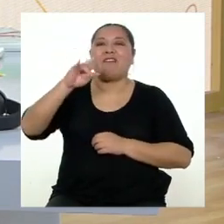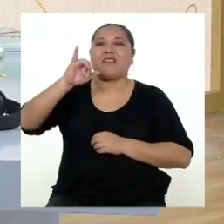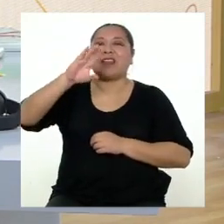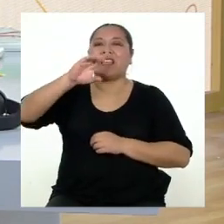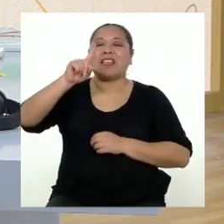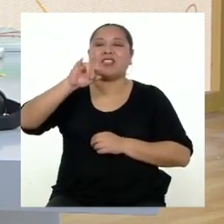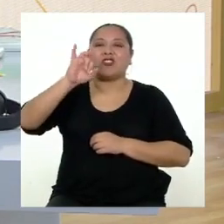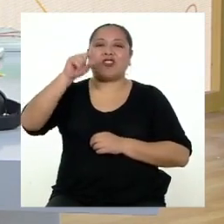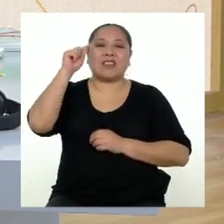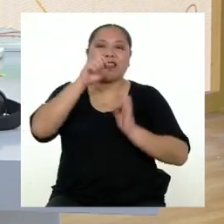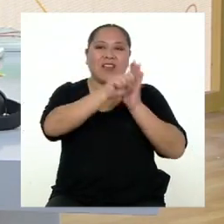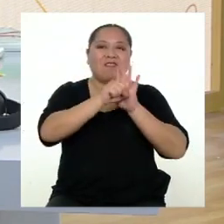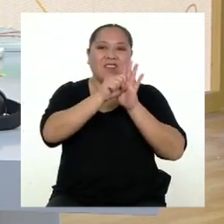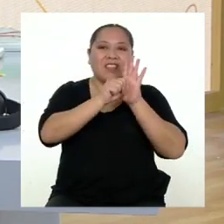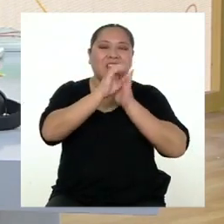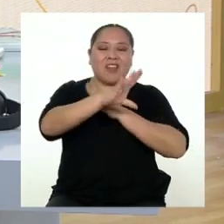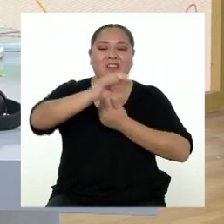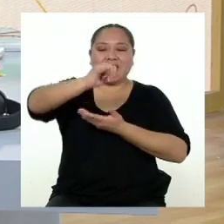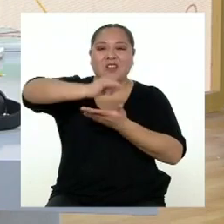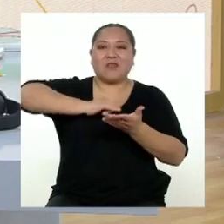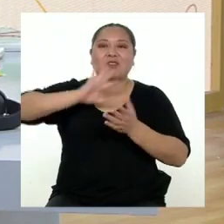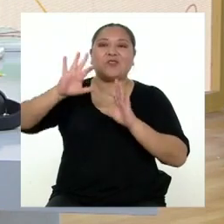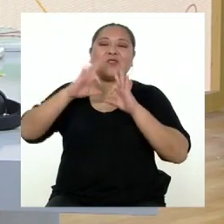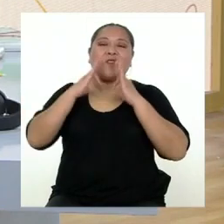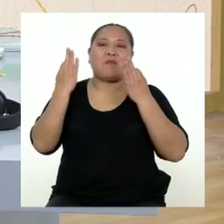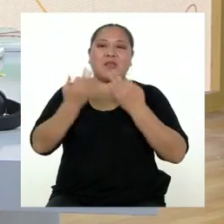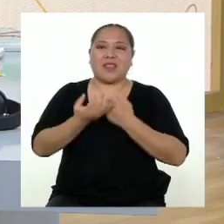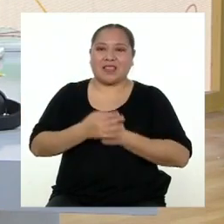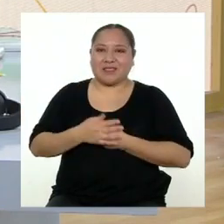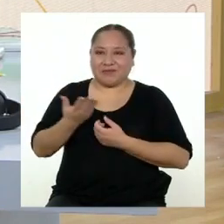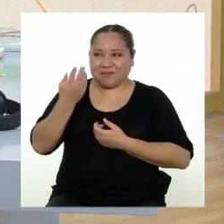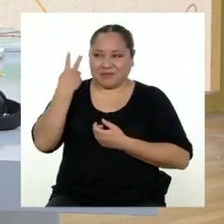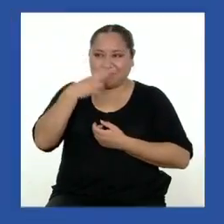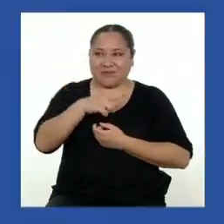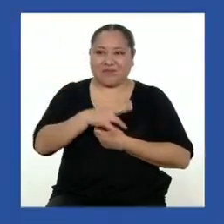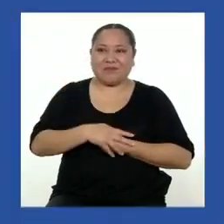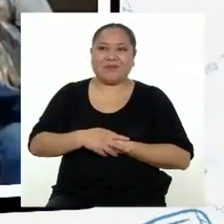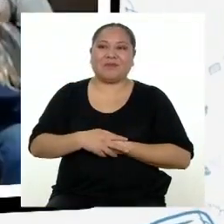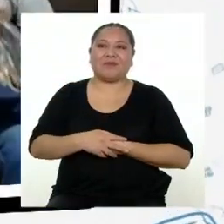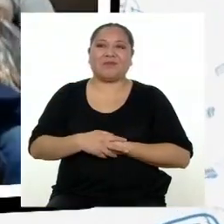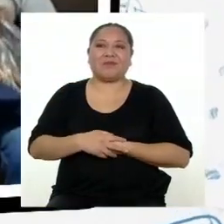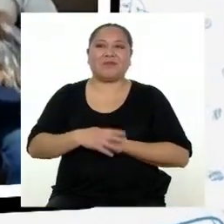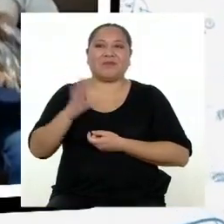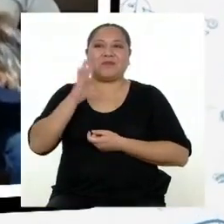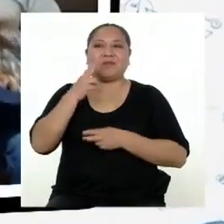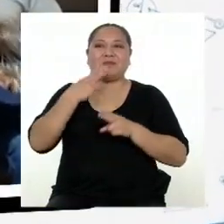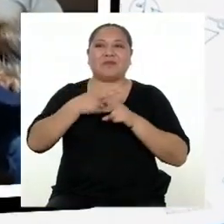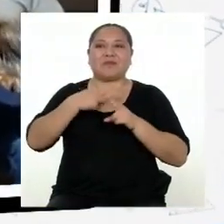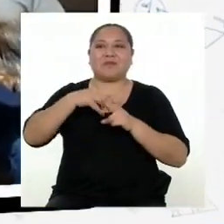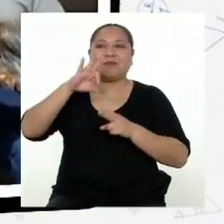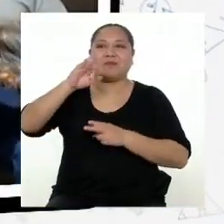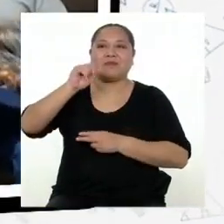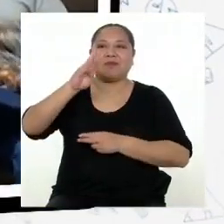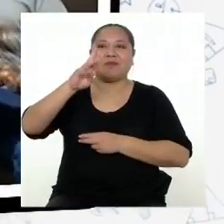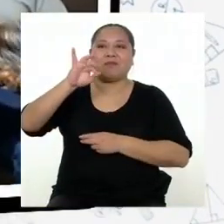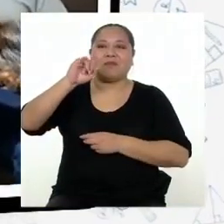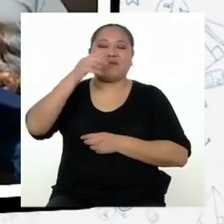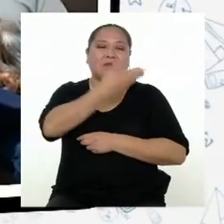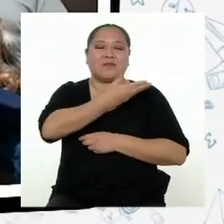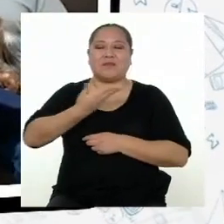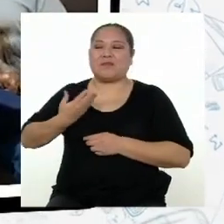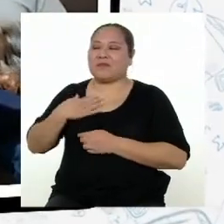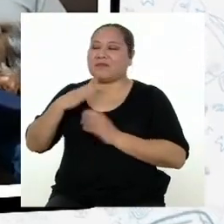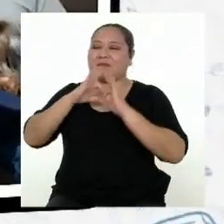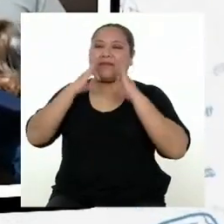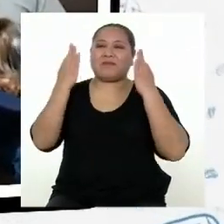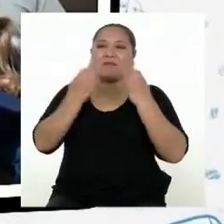y este es el video que me ha compartido con su familia. ¡Te lo comparto! ¡Mira! Hola, mi nombre es Fabricio y esta es mi familia.